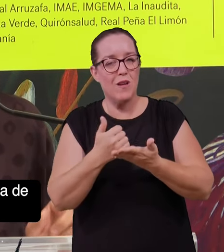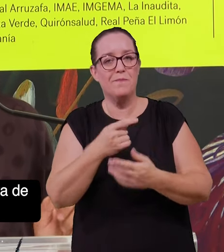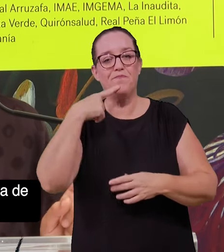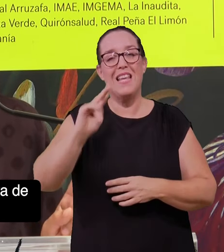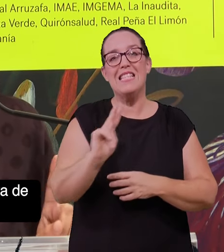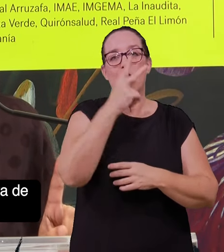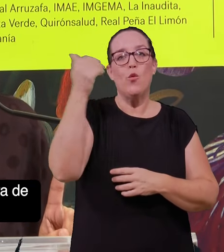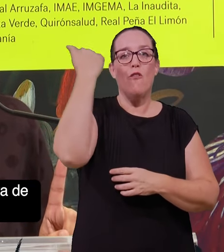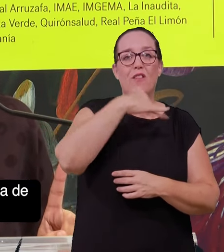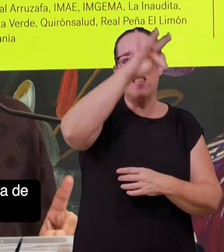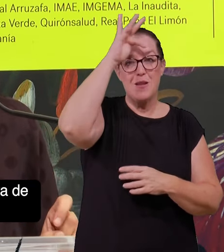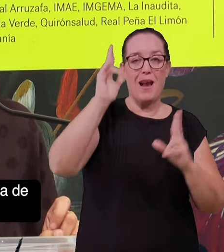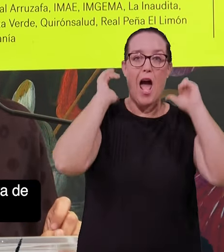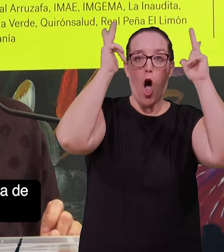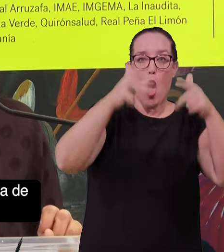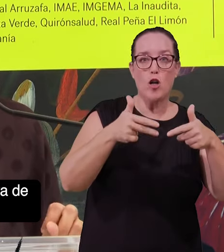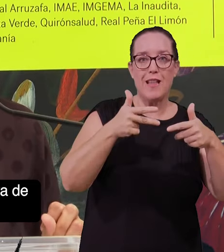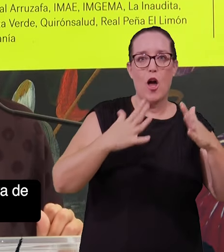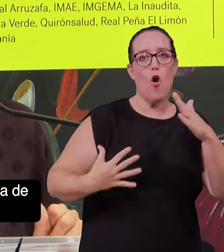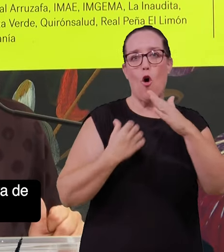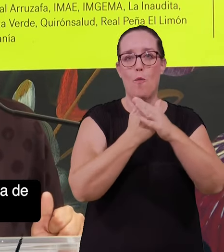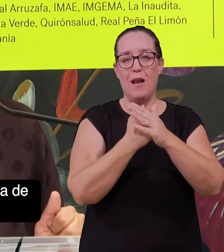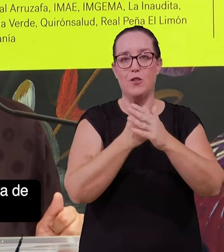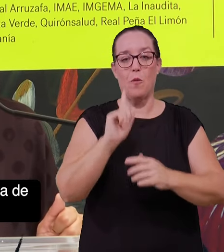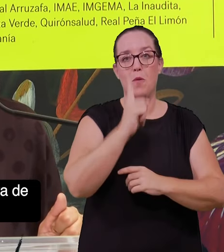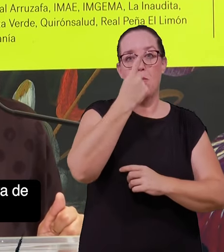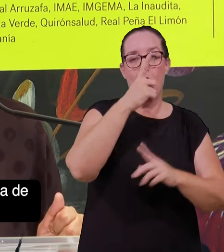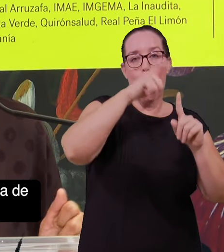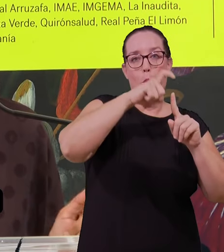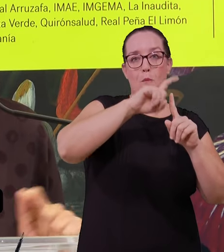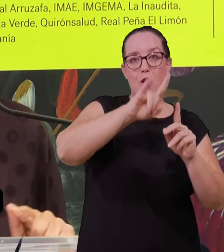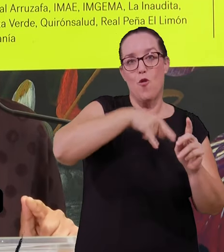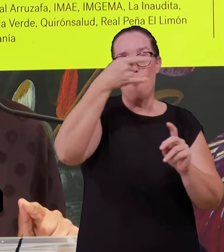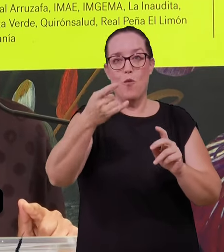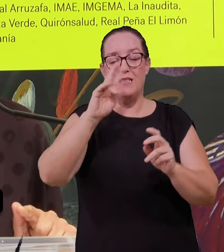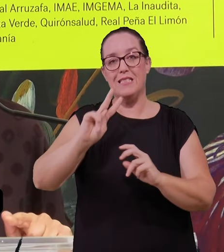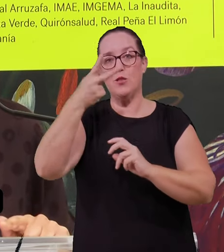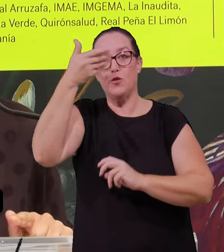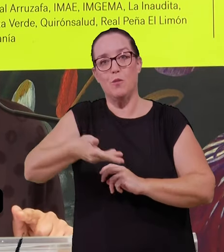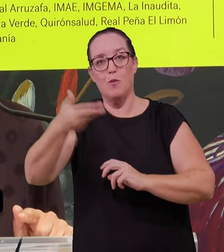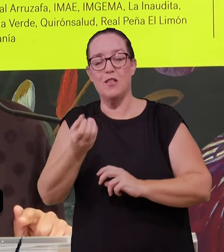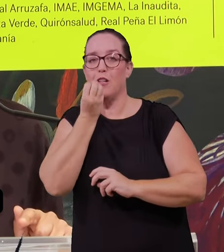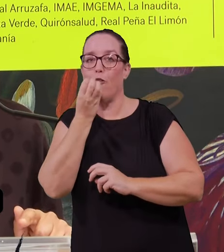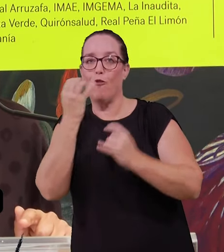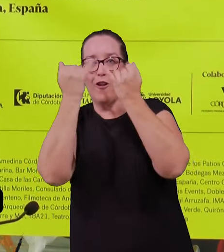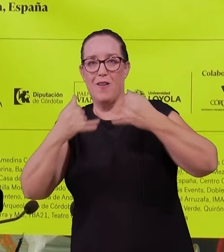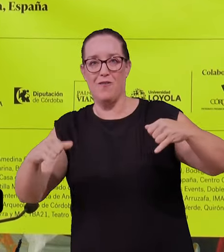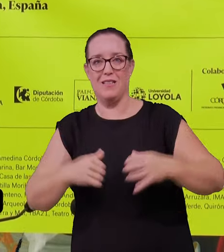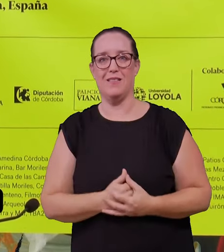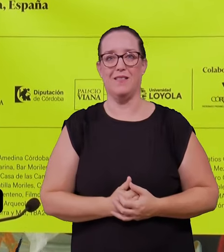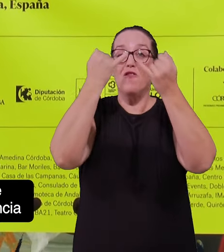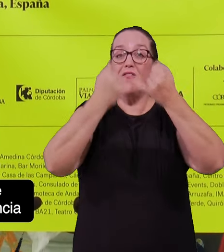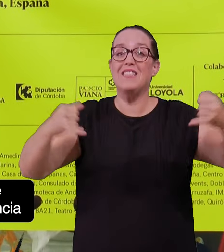El segundo fin de semana con mayor ocupación hotelera de Córdoba fue el de Flora por detrás del fin de semana del Puente de Mayo.